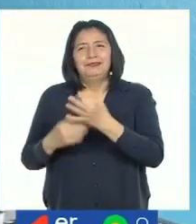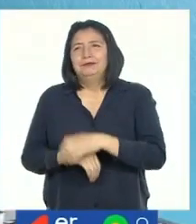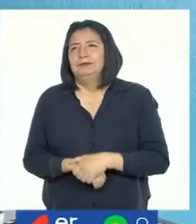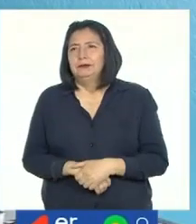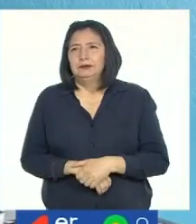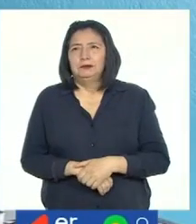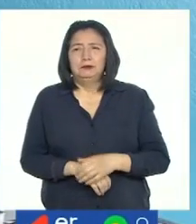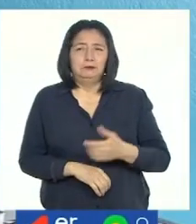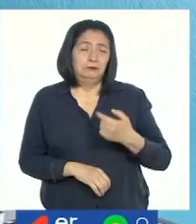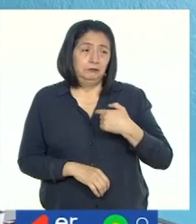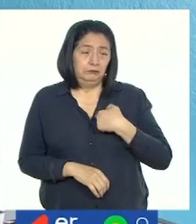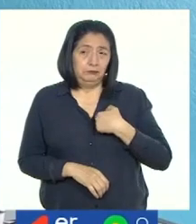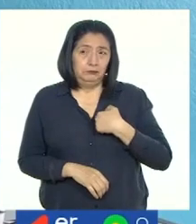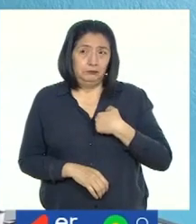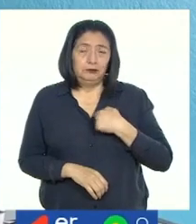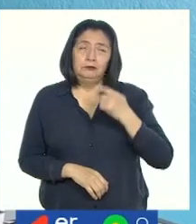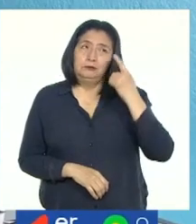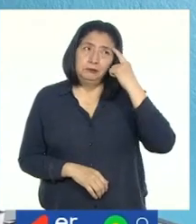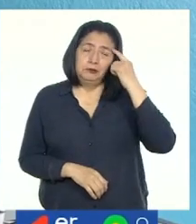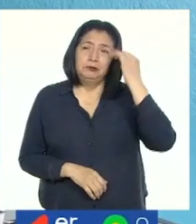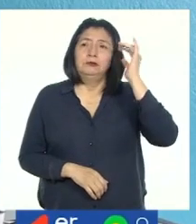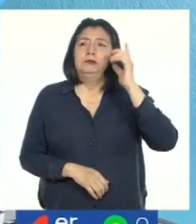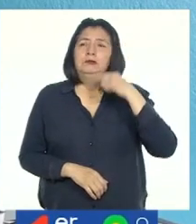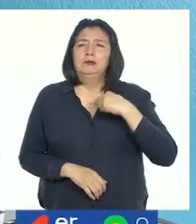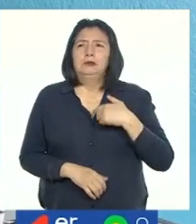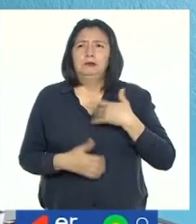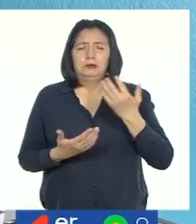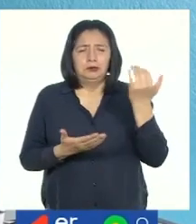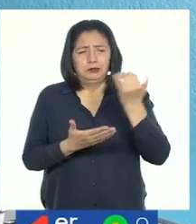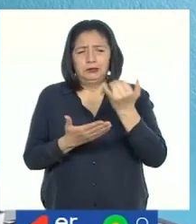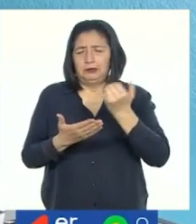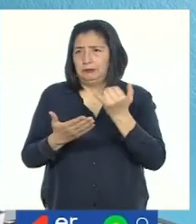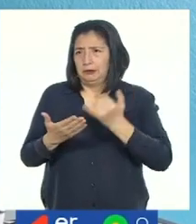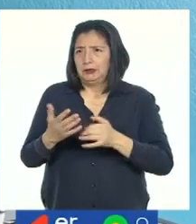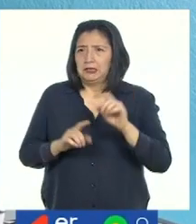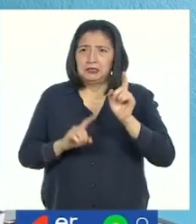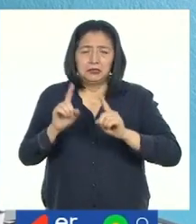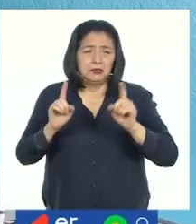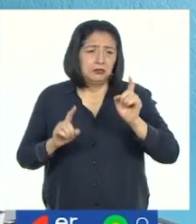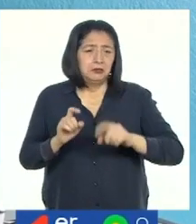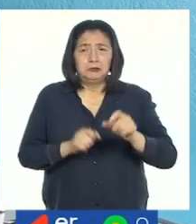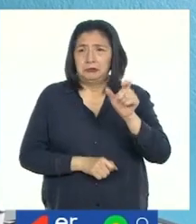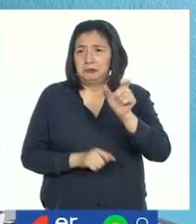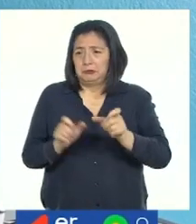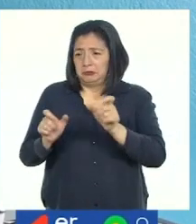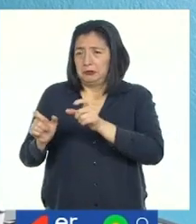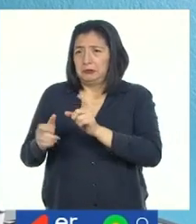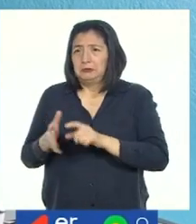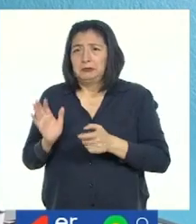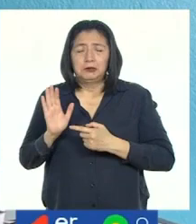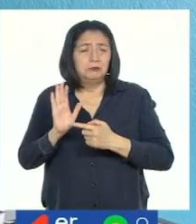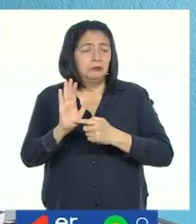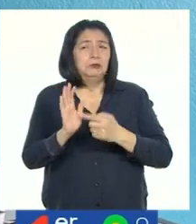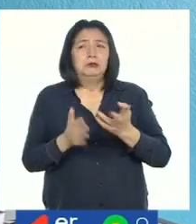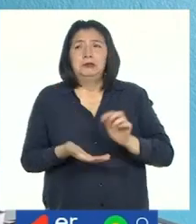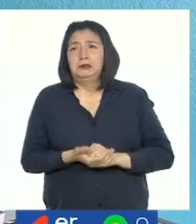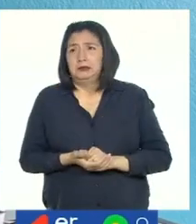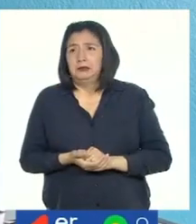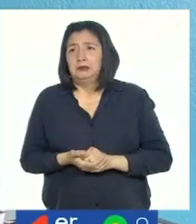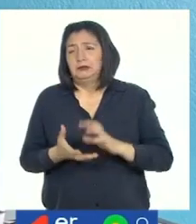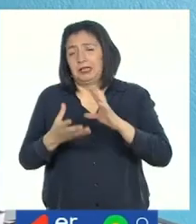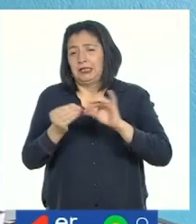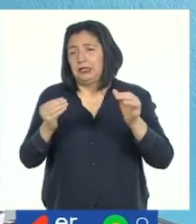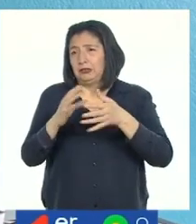Como te veo, se me ocurrió que podía dibujar algunos personajes para presentarlos en una